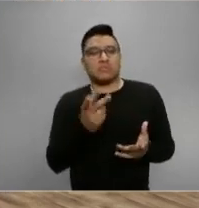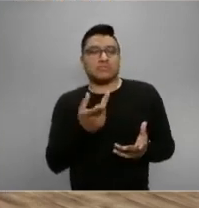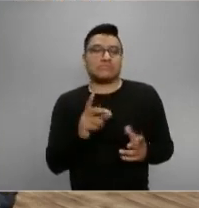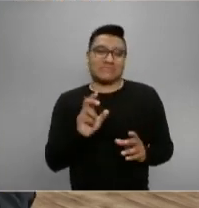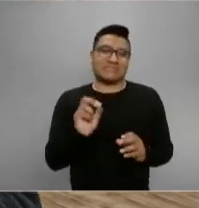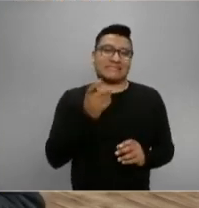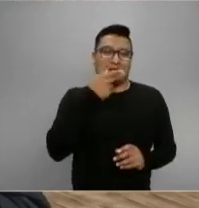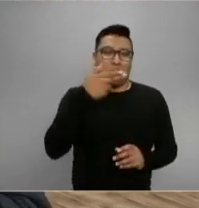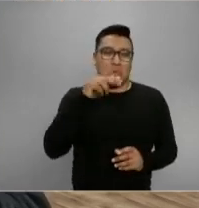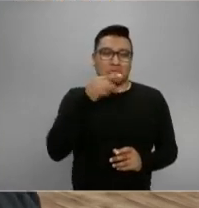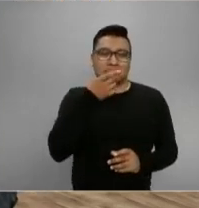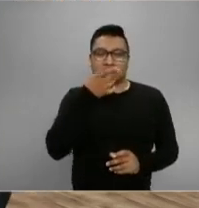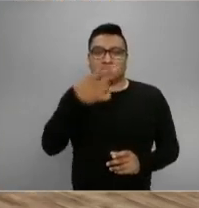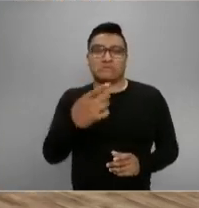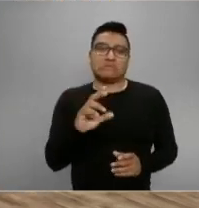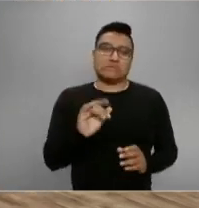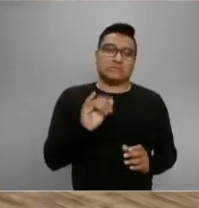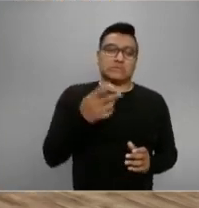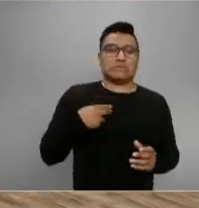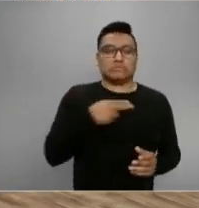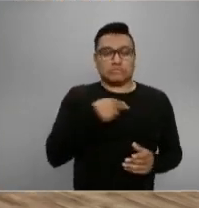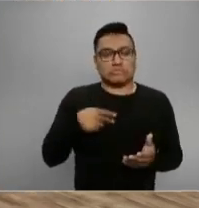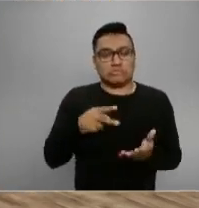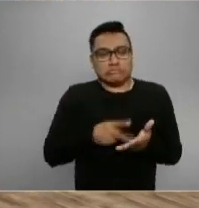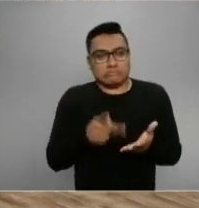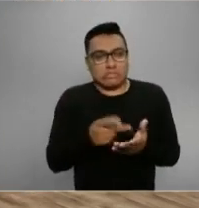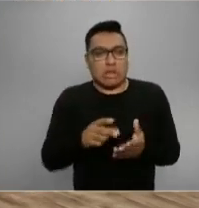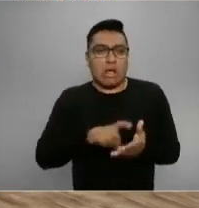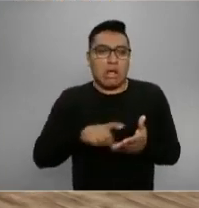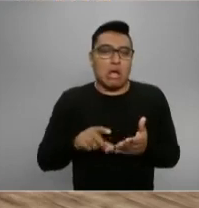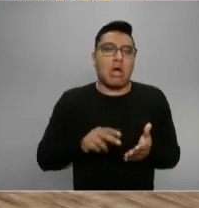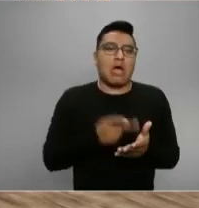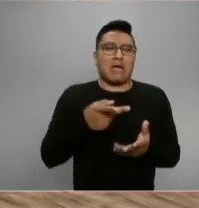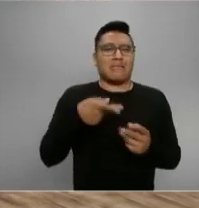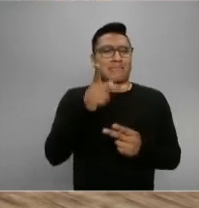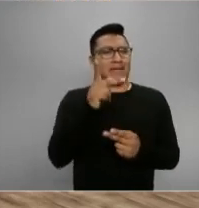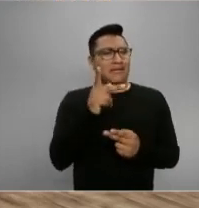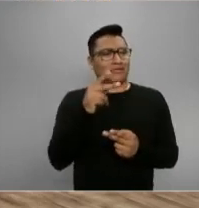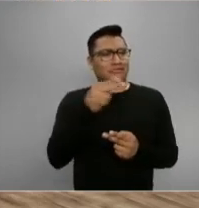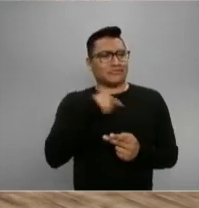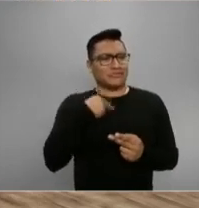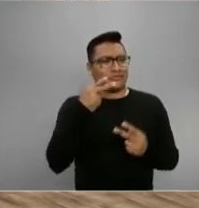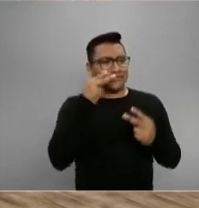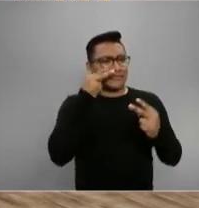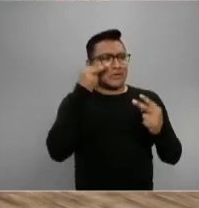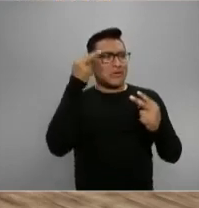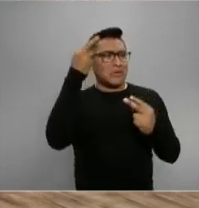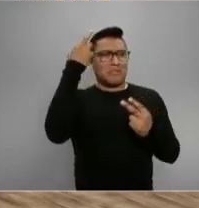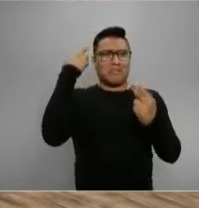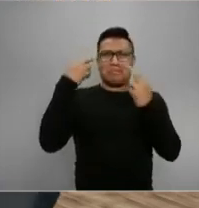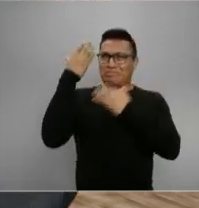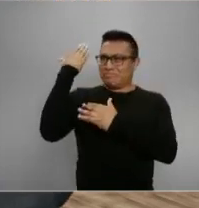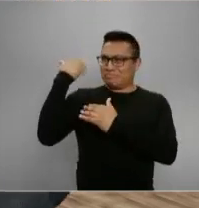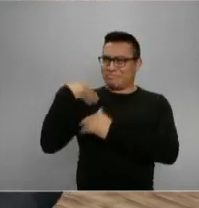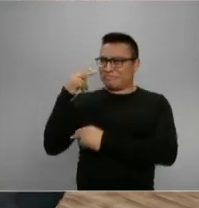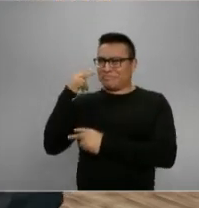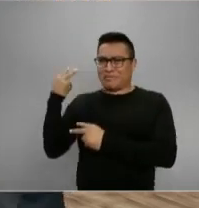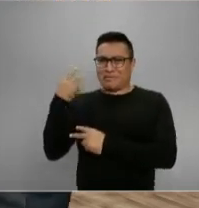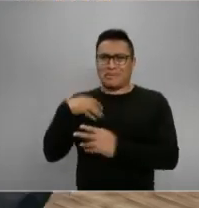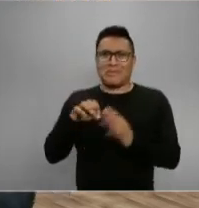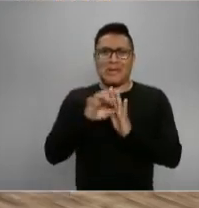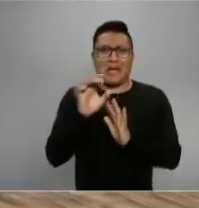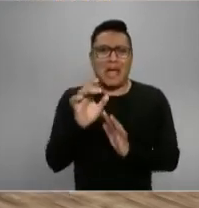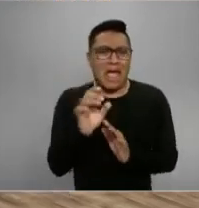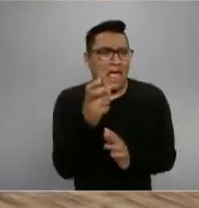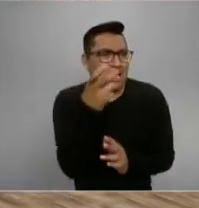dice Hugo López-Gatell. Y luego le dice... en retrospectiva, viendo lo que se venía, ¿no habrían ustedes detenido